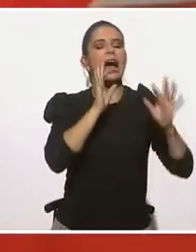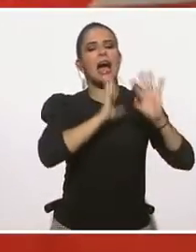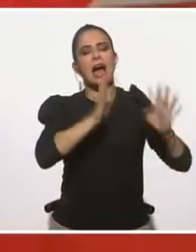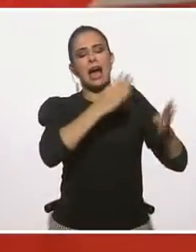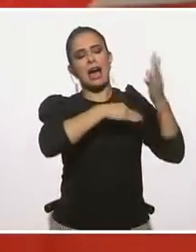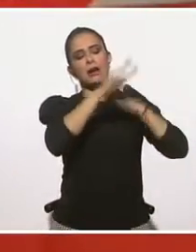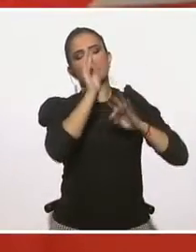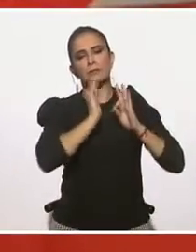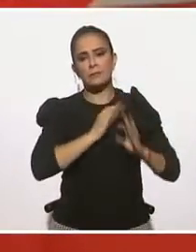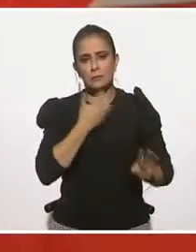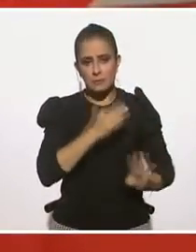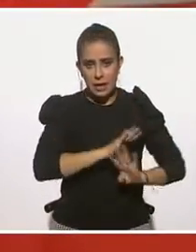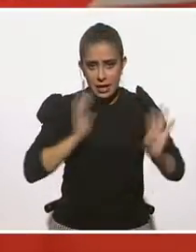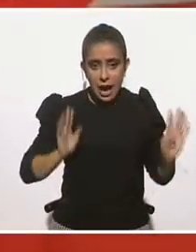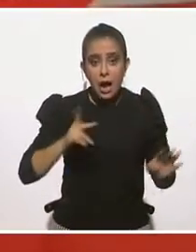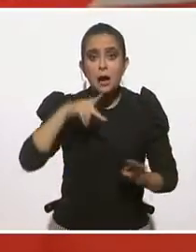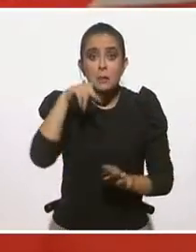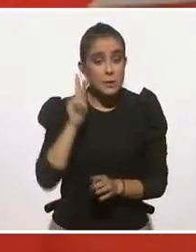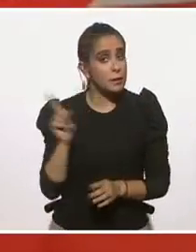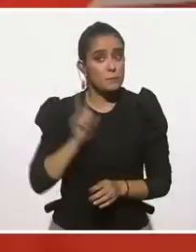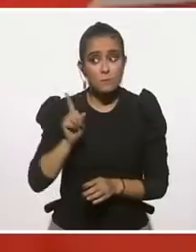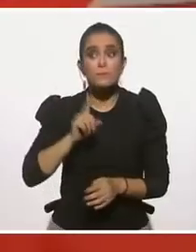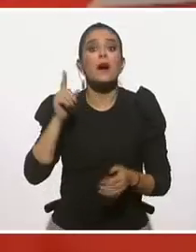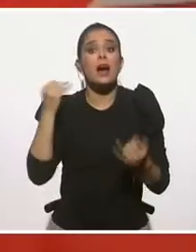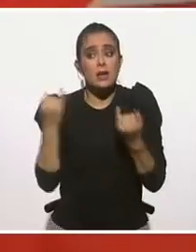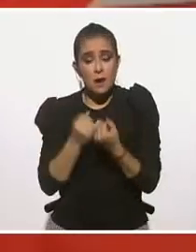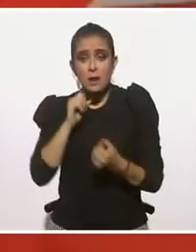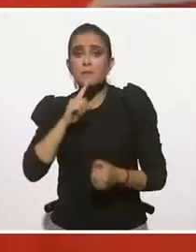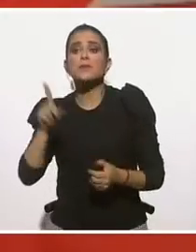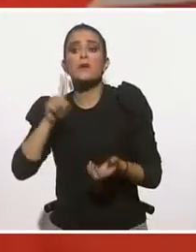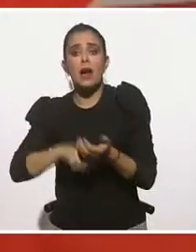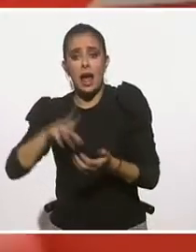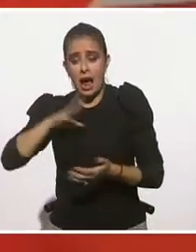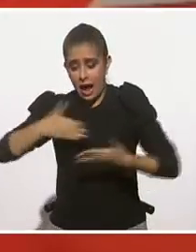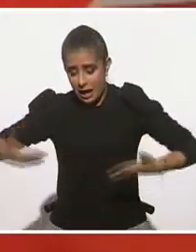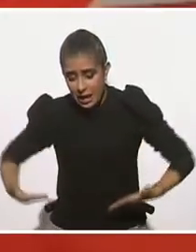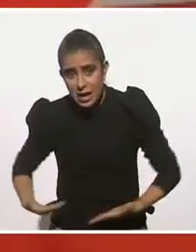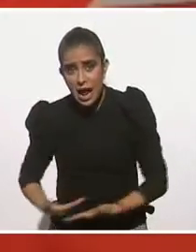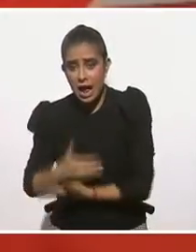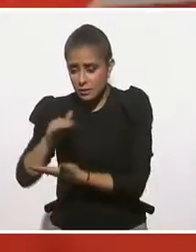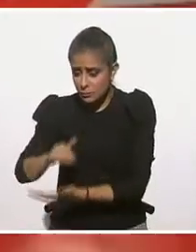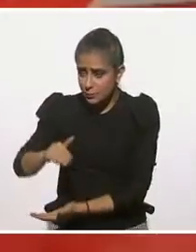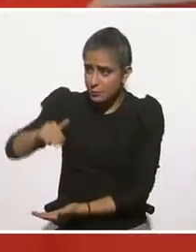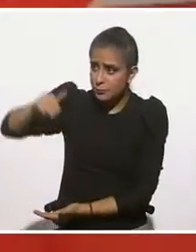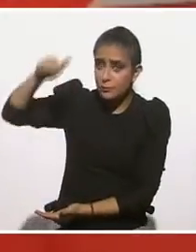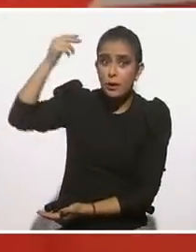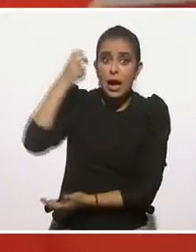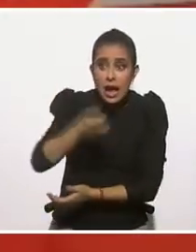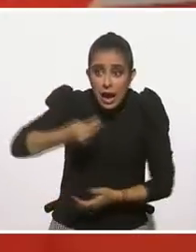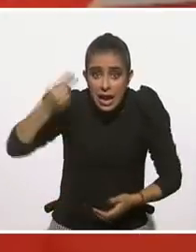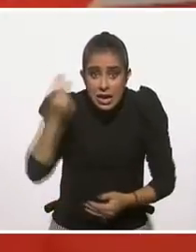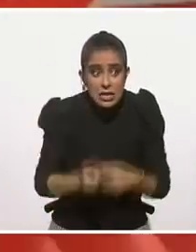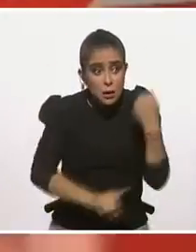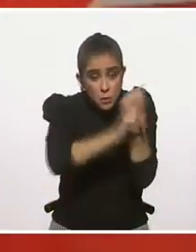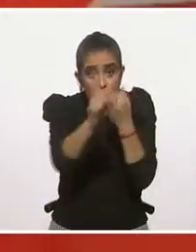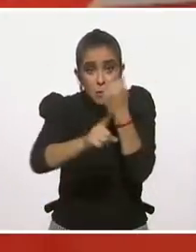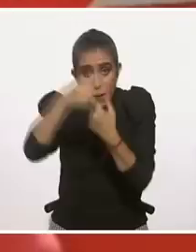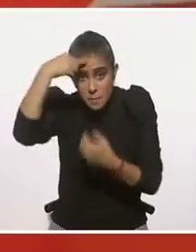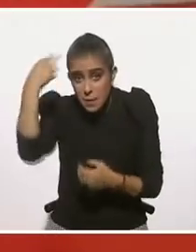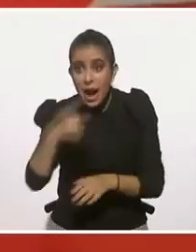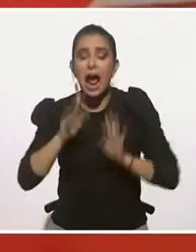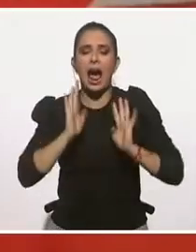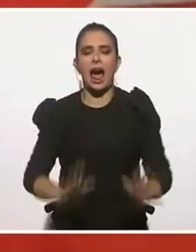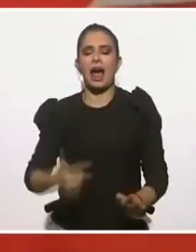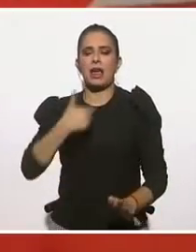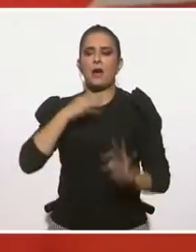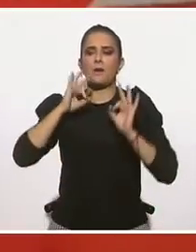que es desde la parte de la biología, desde que nacemos con ella, no tenemos que estar enfrentados a una parte adversa para decir,